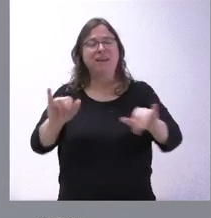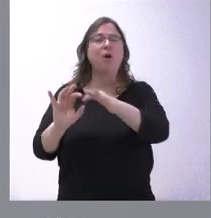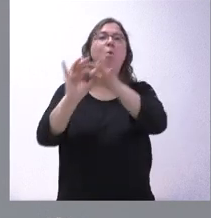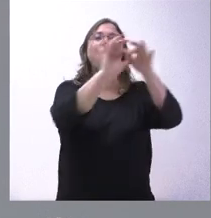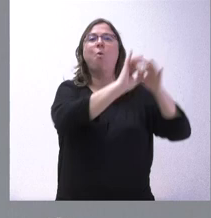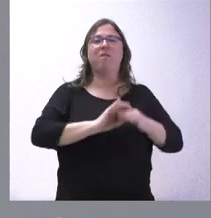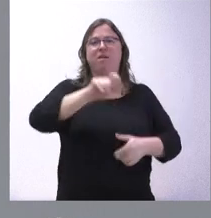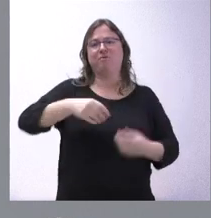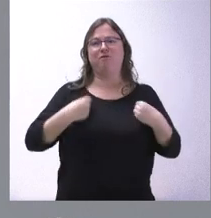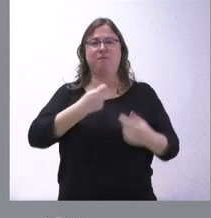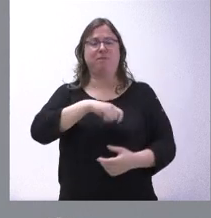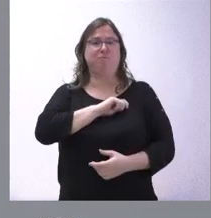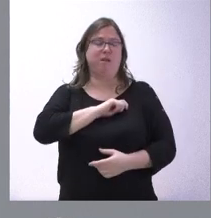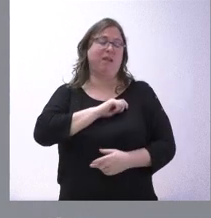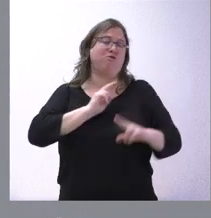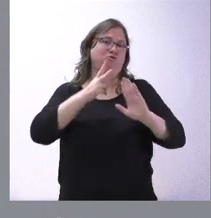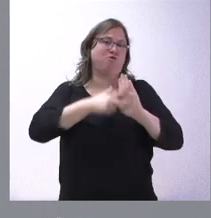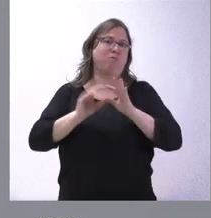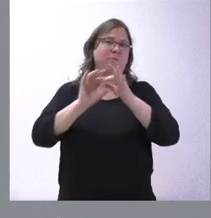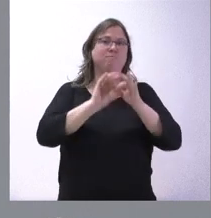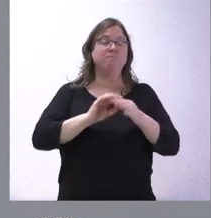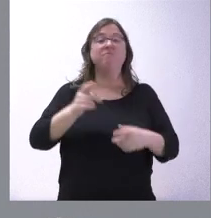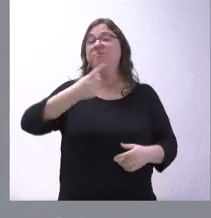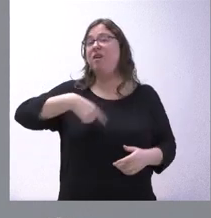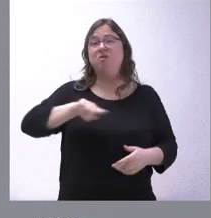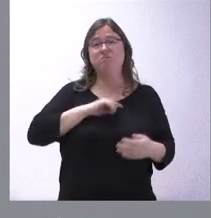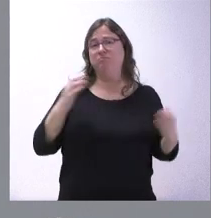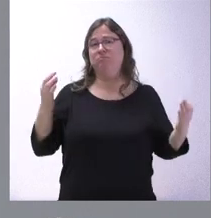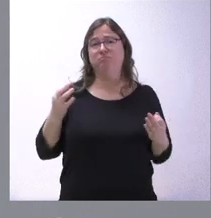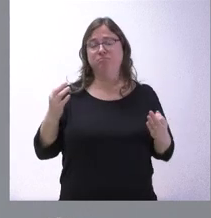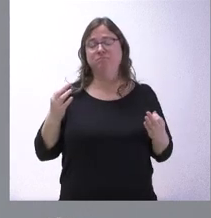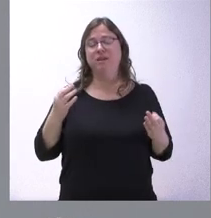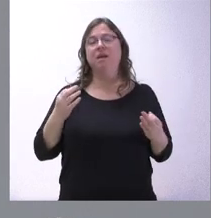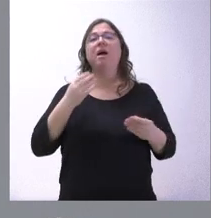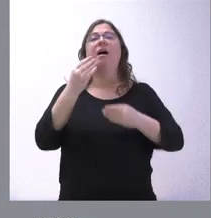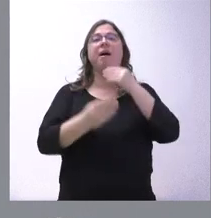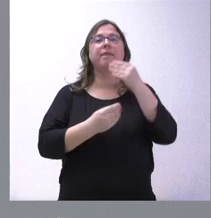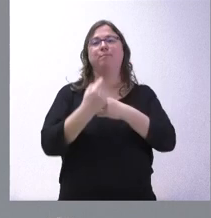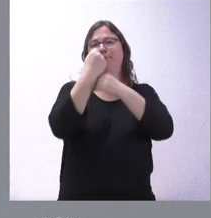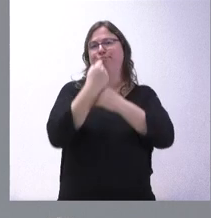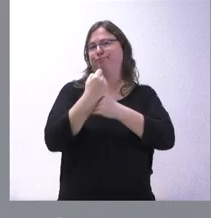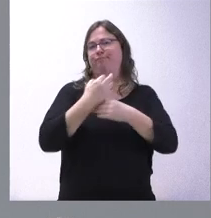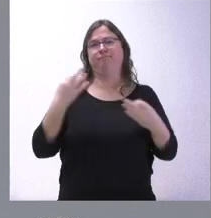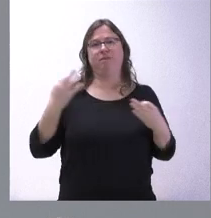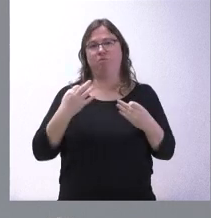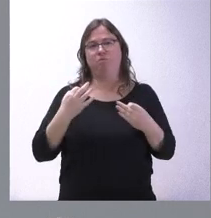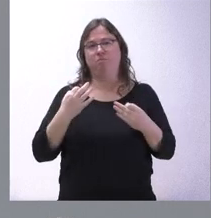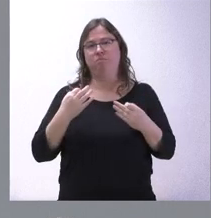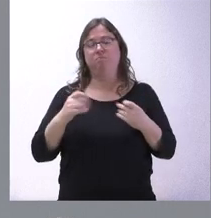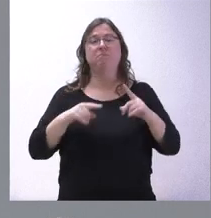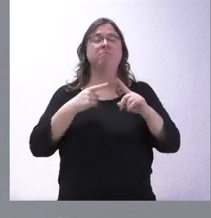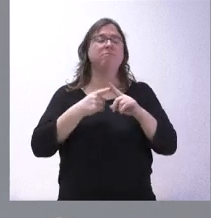todos los españoles como régimen de convivencia entre todos. Nosotros, en todo caso, vamos a ejercer lo que nos corresponde y estamos